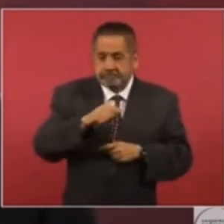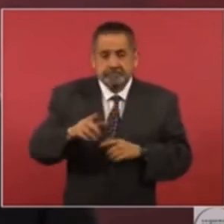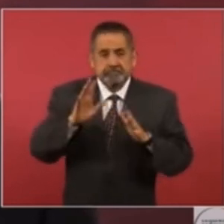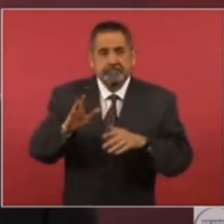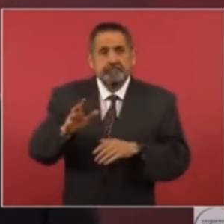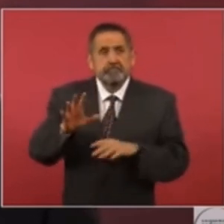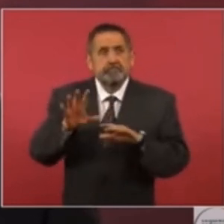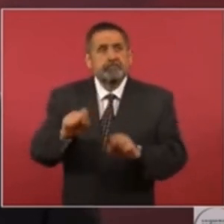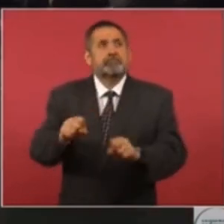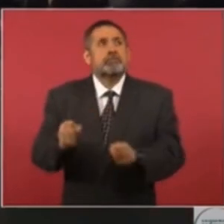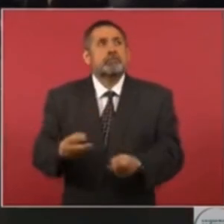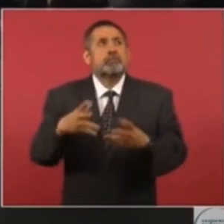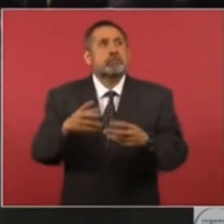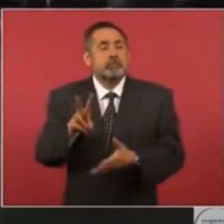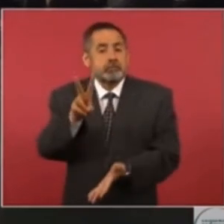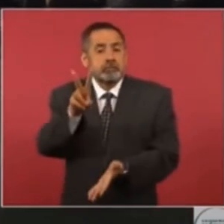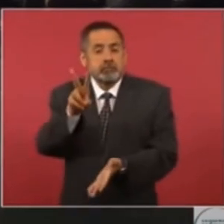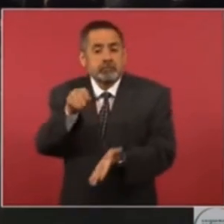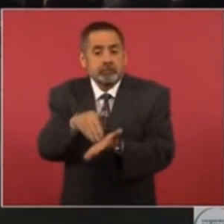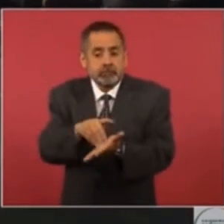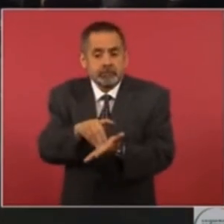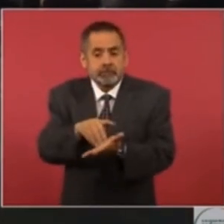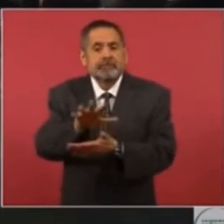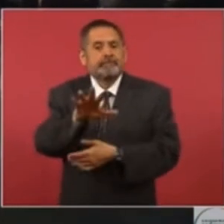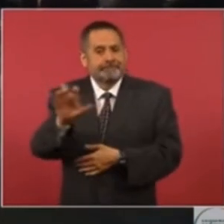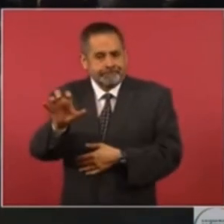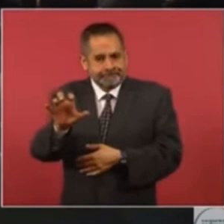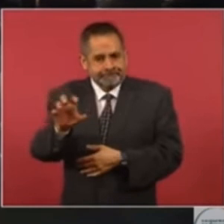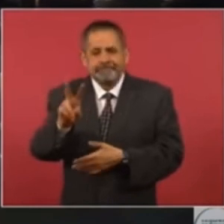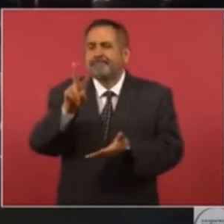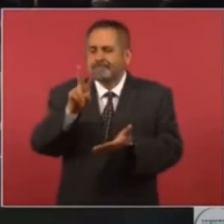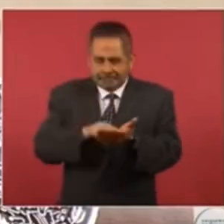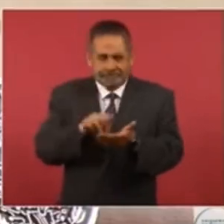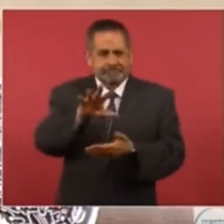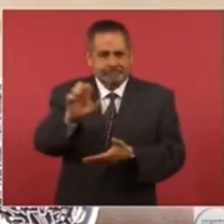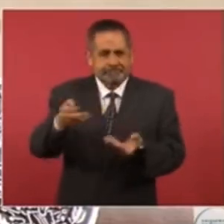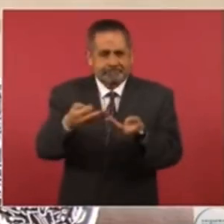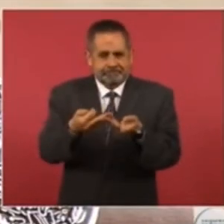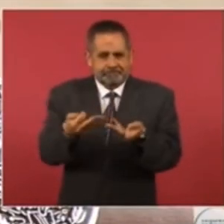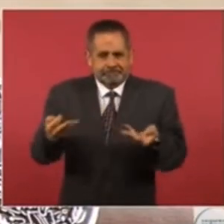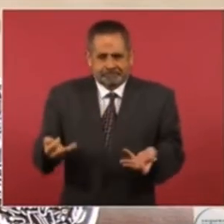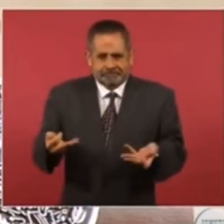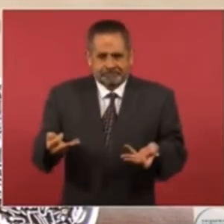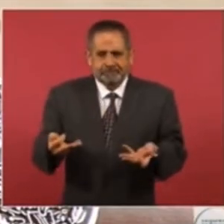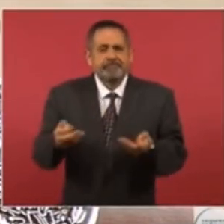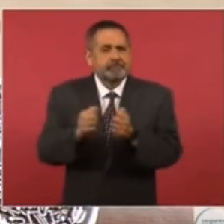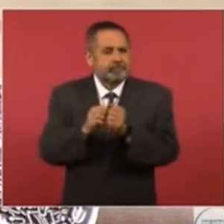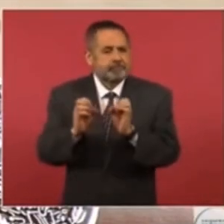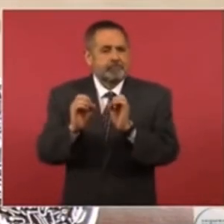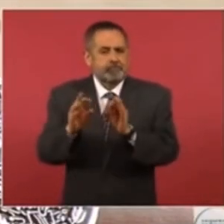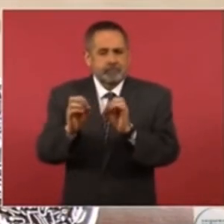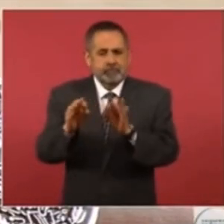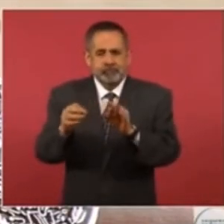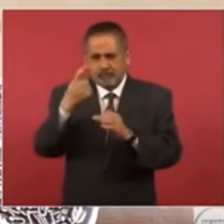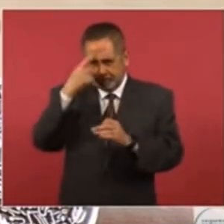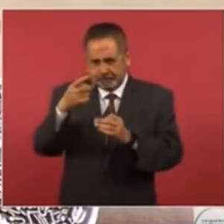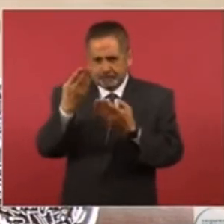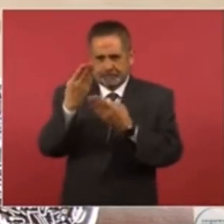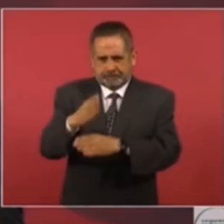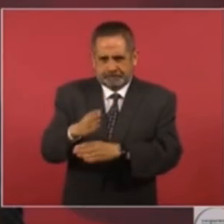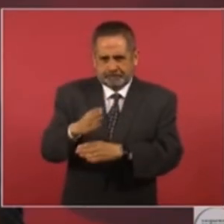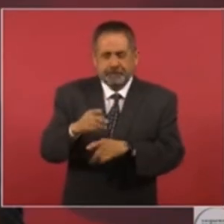dos mil quinientos terrenos, de los dos mil setecientos.